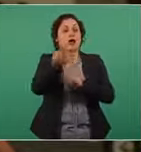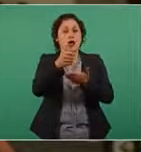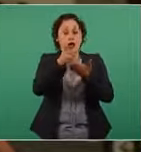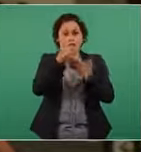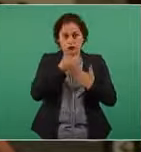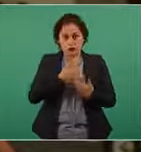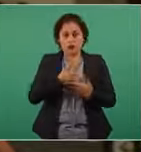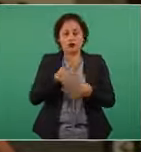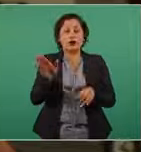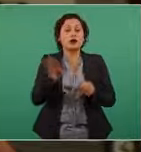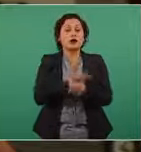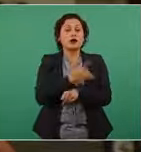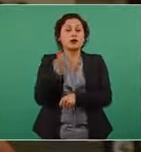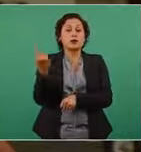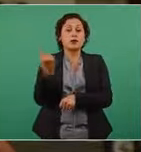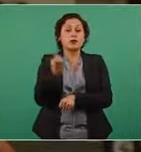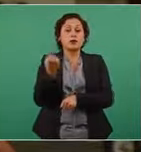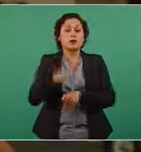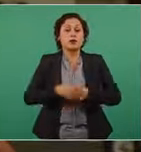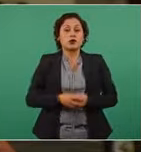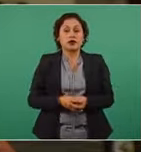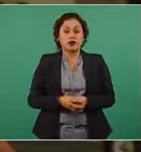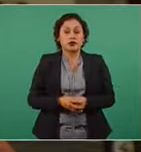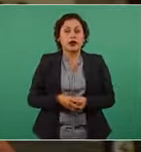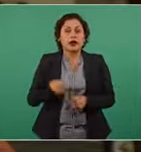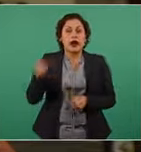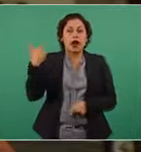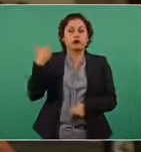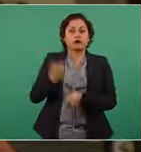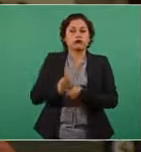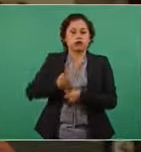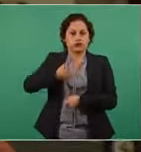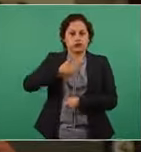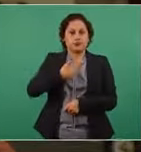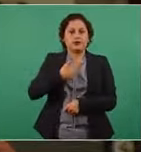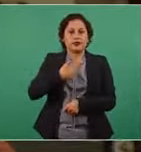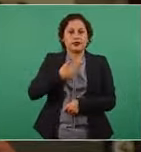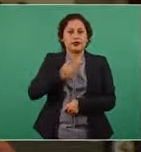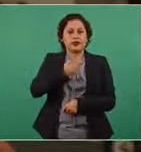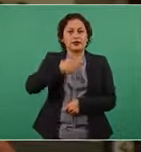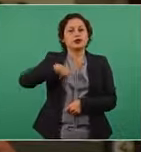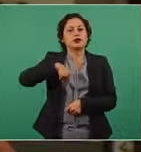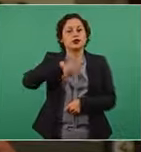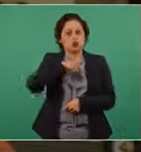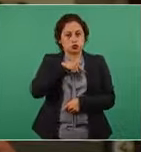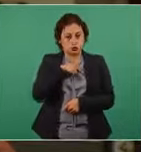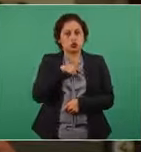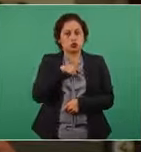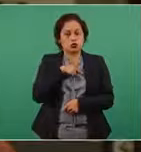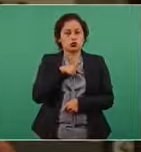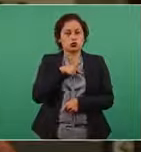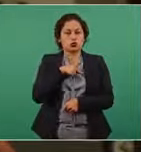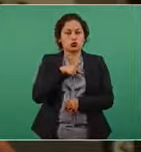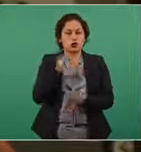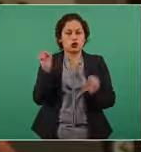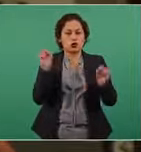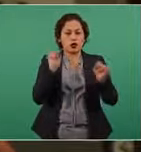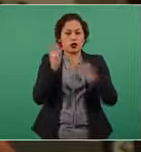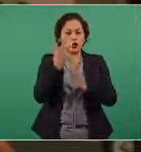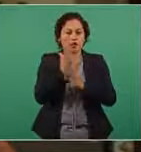se dieron cuenta que estaba en el estado y fuimos víctimas de una persecución